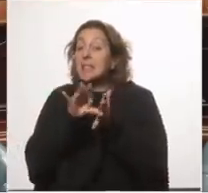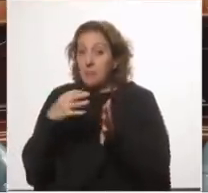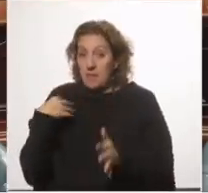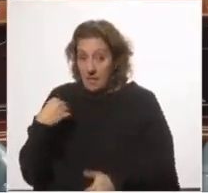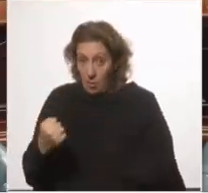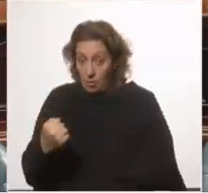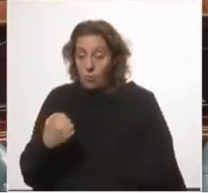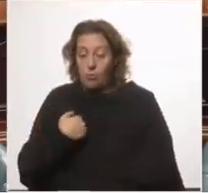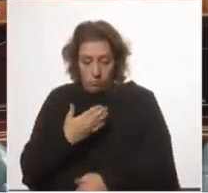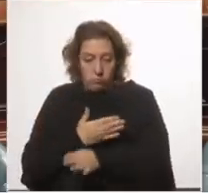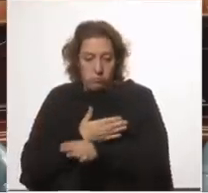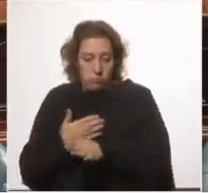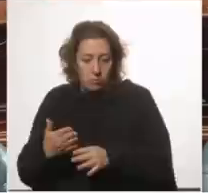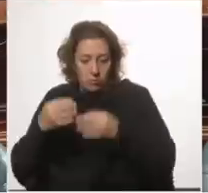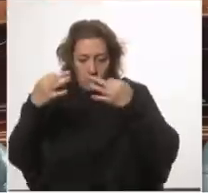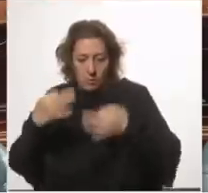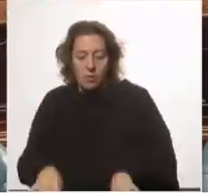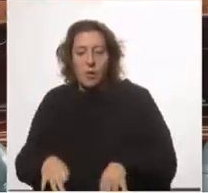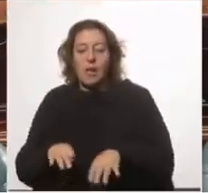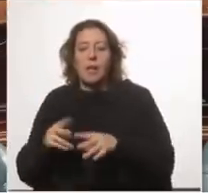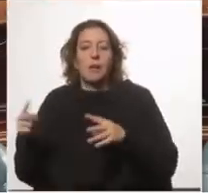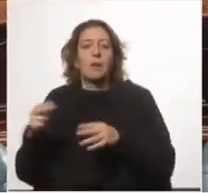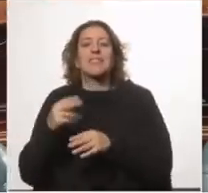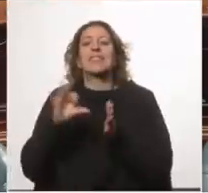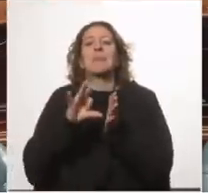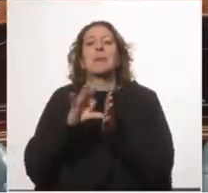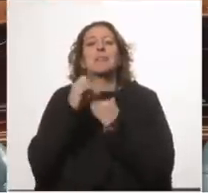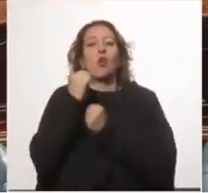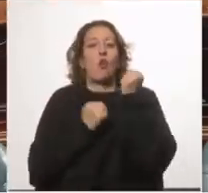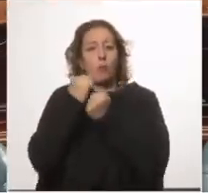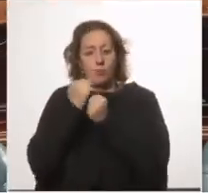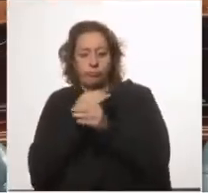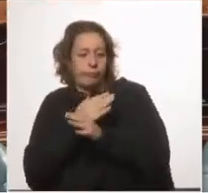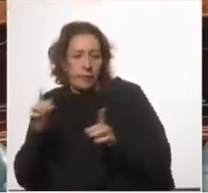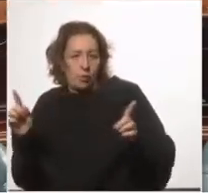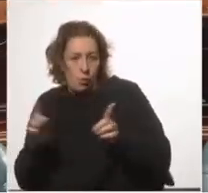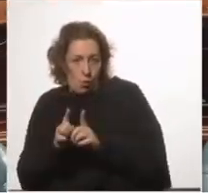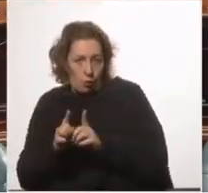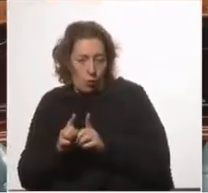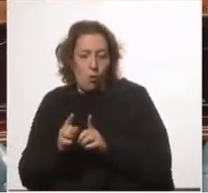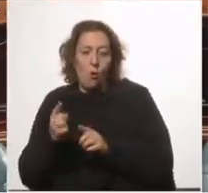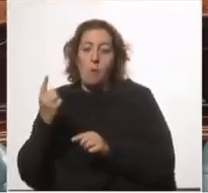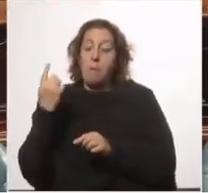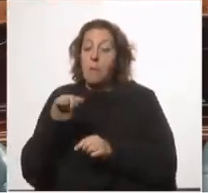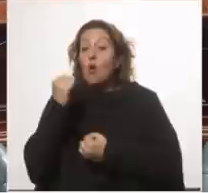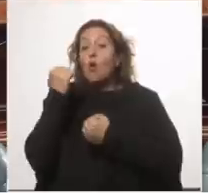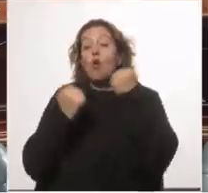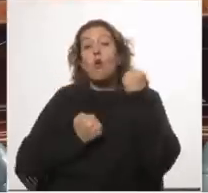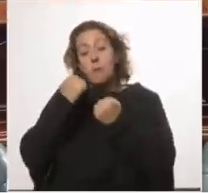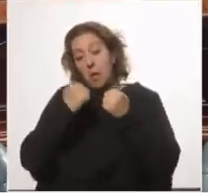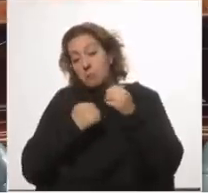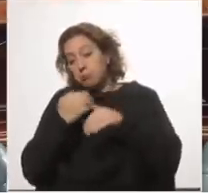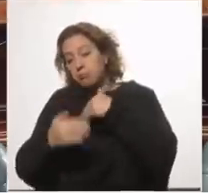eliminación de la pandemia los sistemas económicos tienen un efecto en el corto plazo pero luego la economía transita por mejores